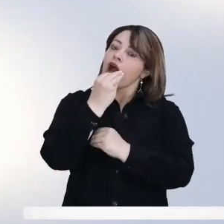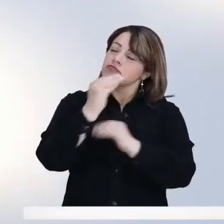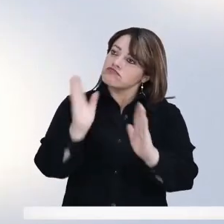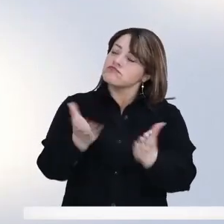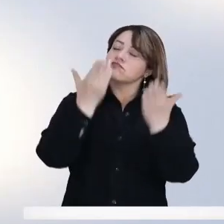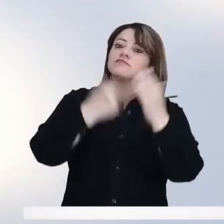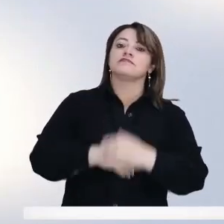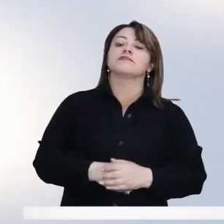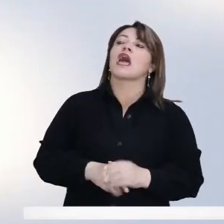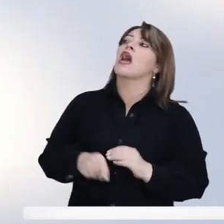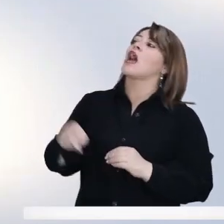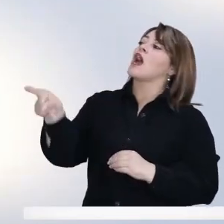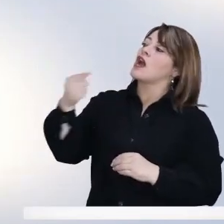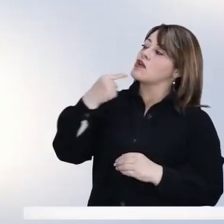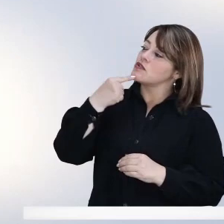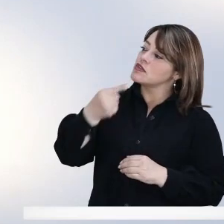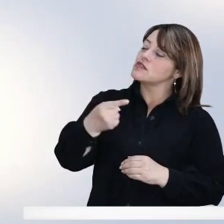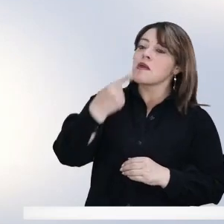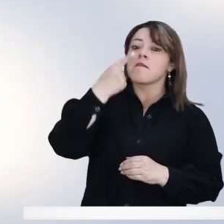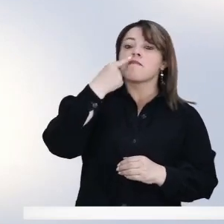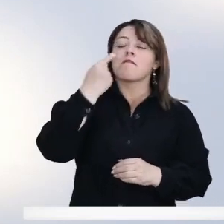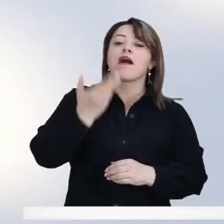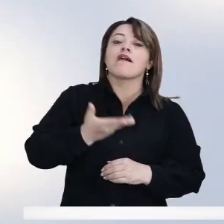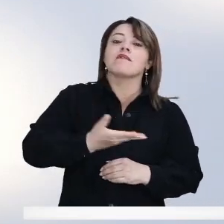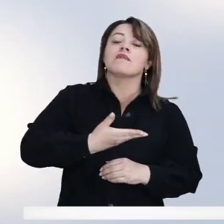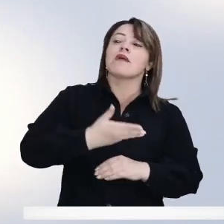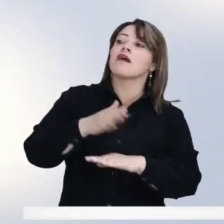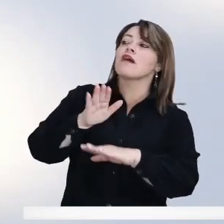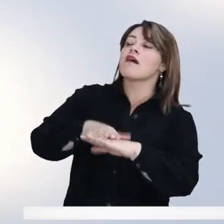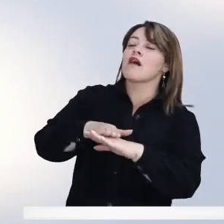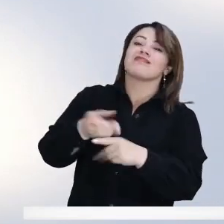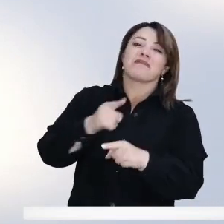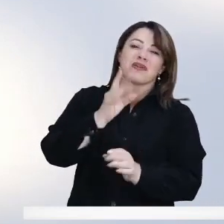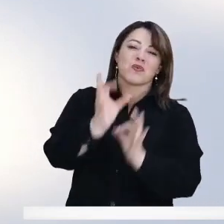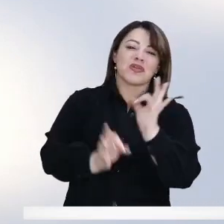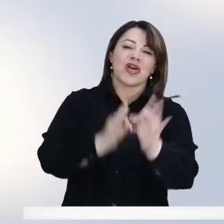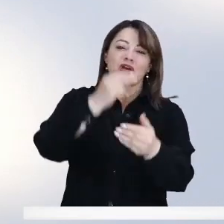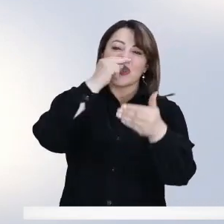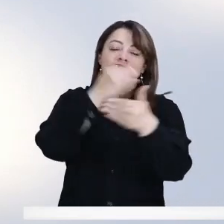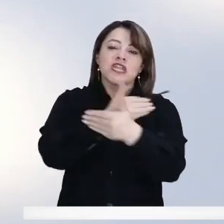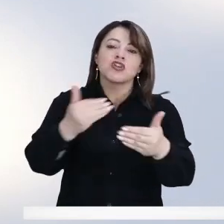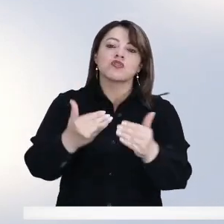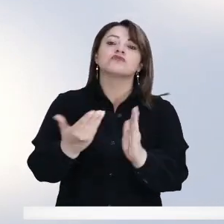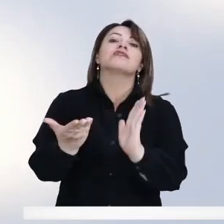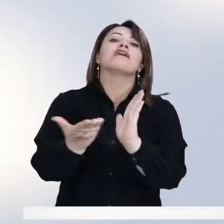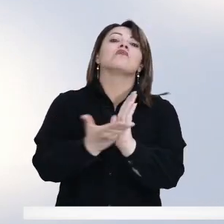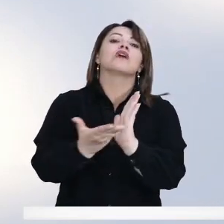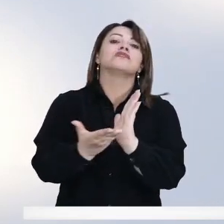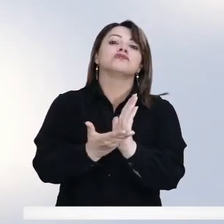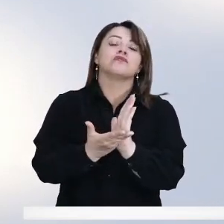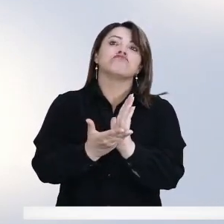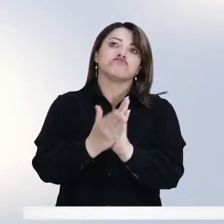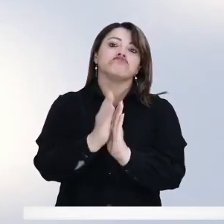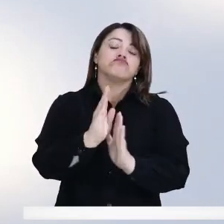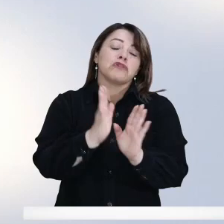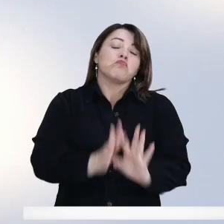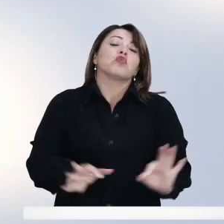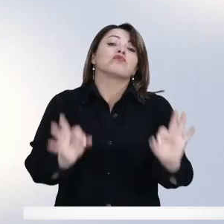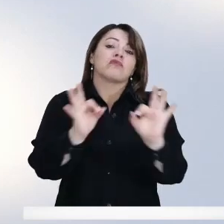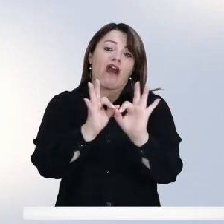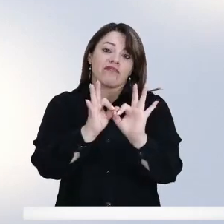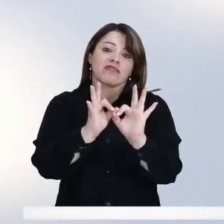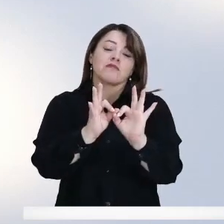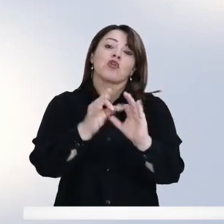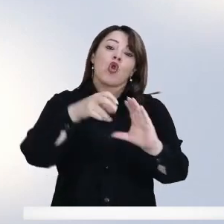interesante ahí y es una alerta también para los padres de familia y para aquellos cuidadores de niños, la educación no se la podemos